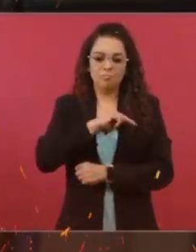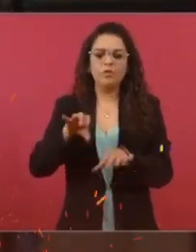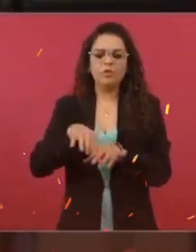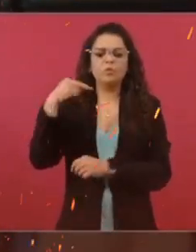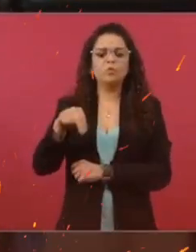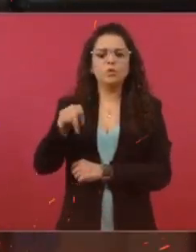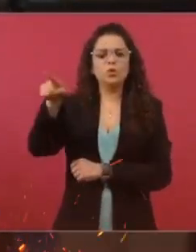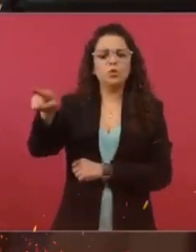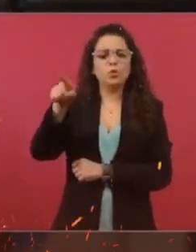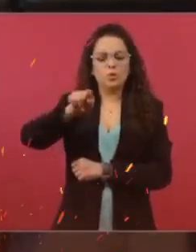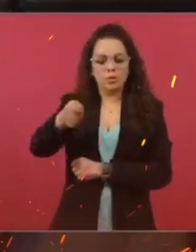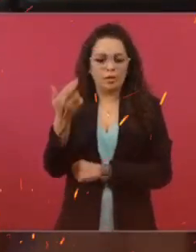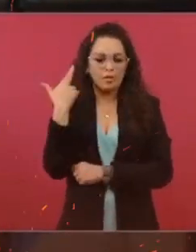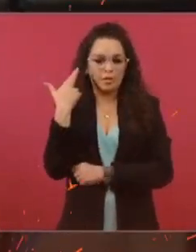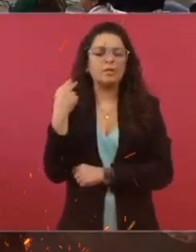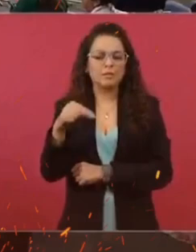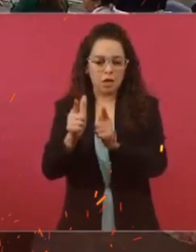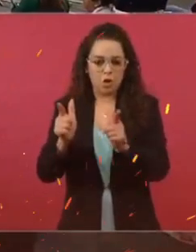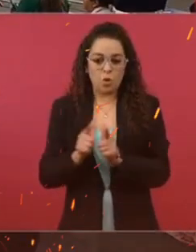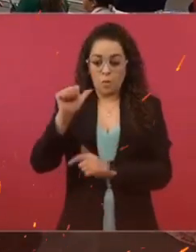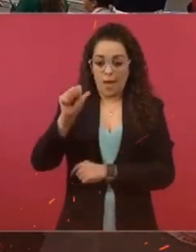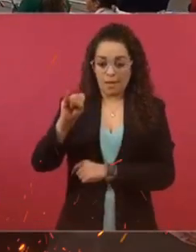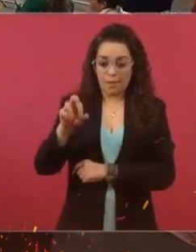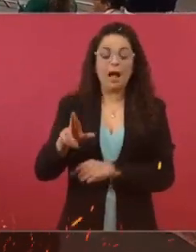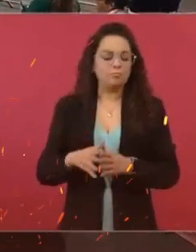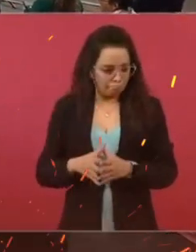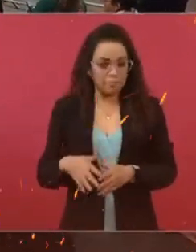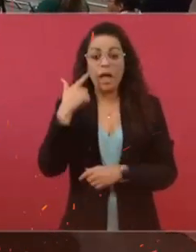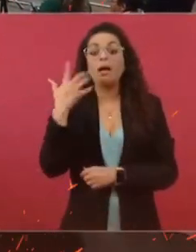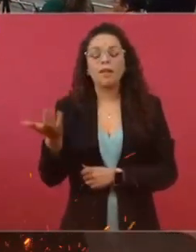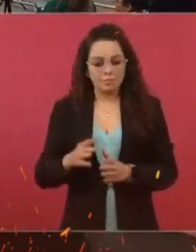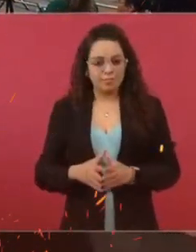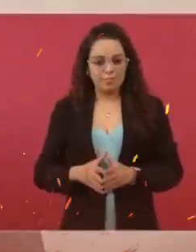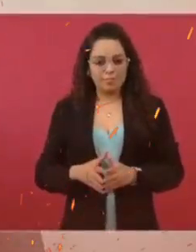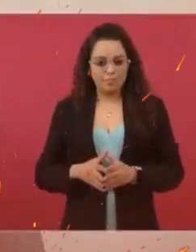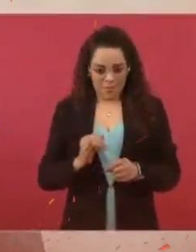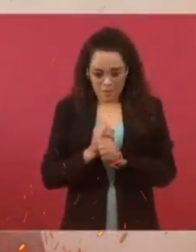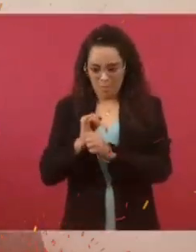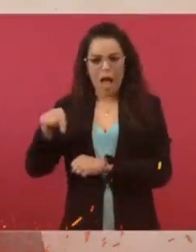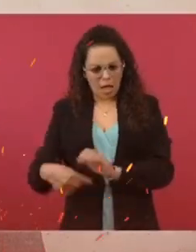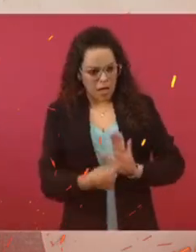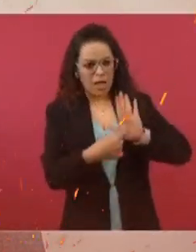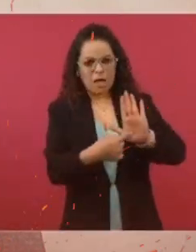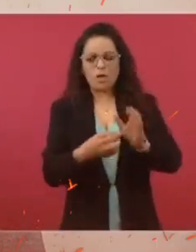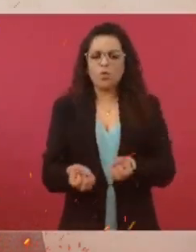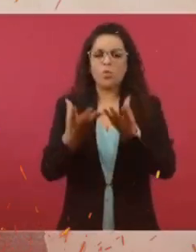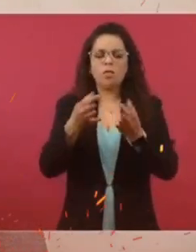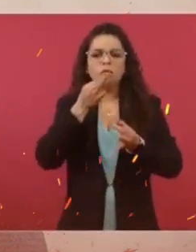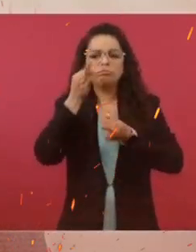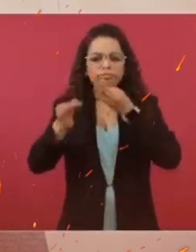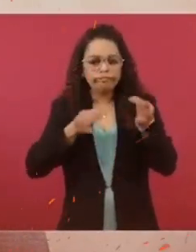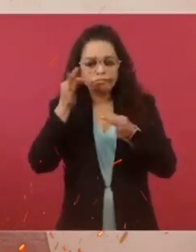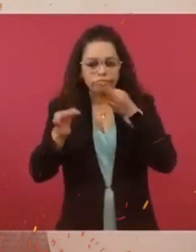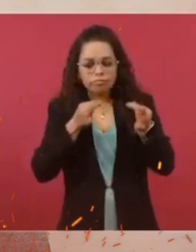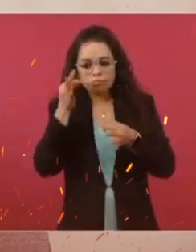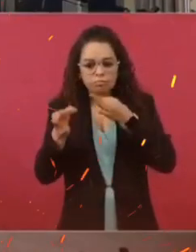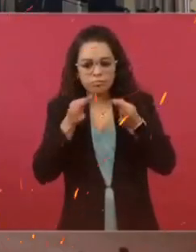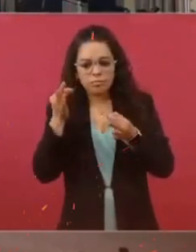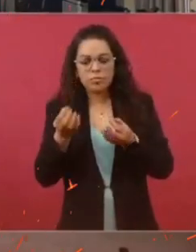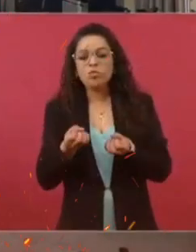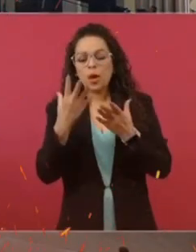tu estación? Grupo Asir. Grupo Asir. Vamos a hacer el análisis y vamos a presentarlo aquí. ¿Cuántas notas a favor,